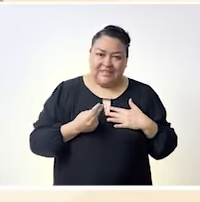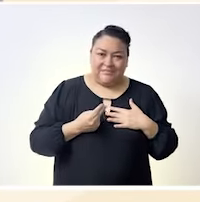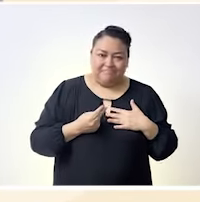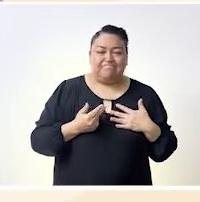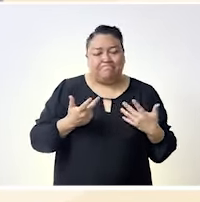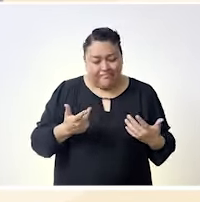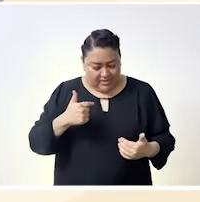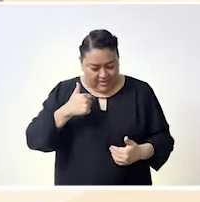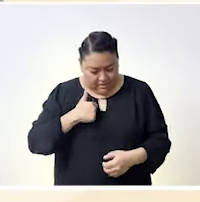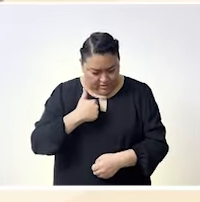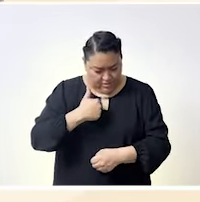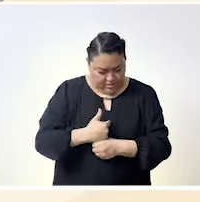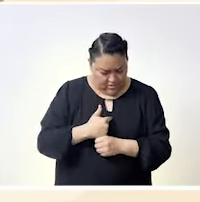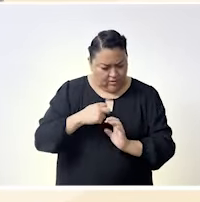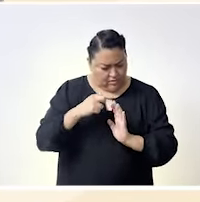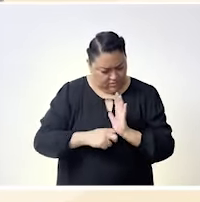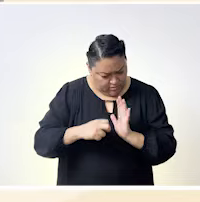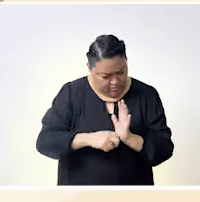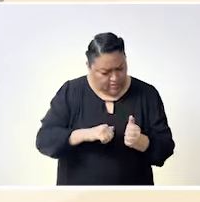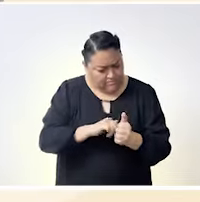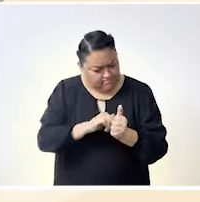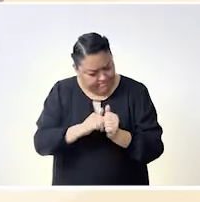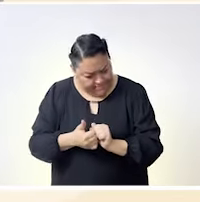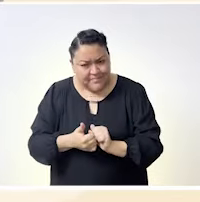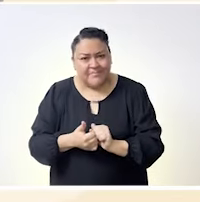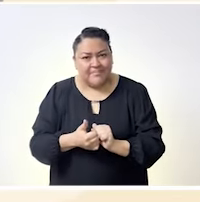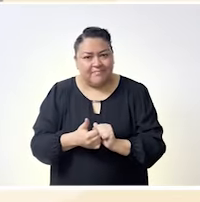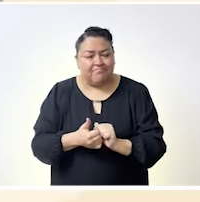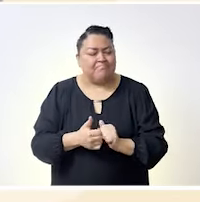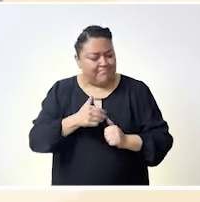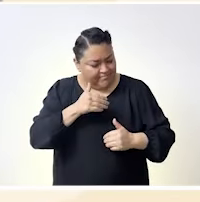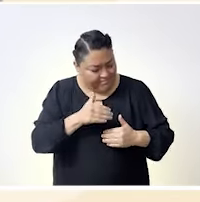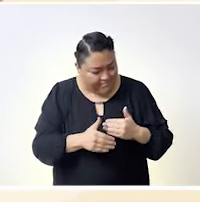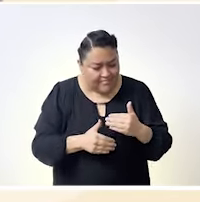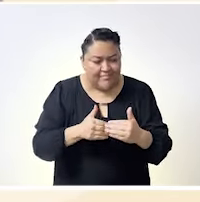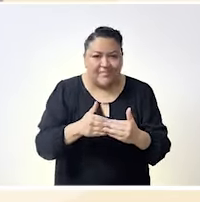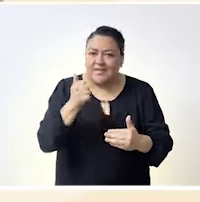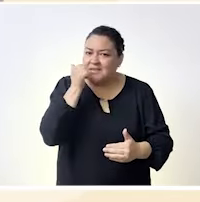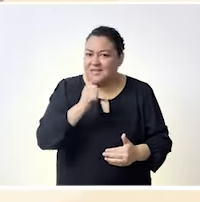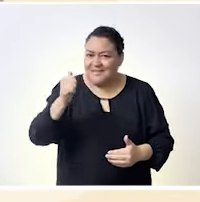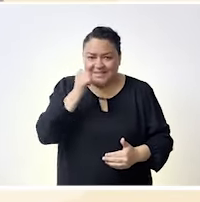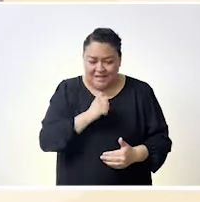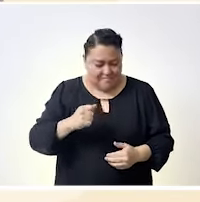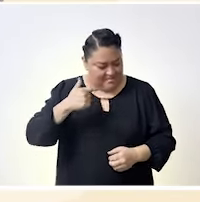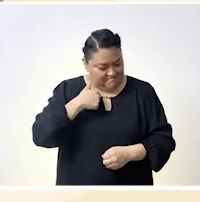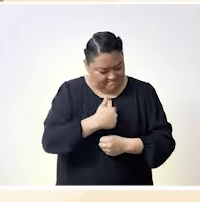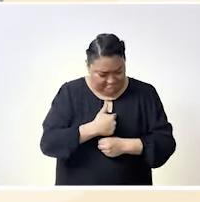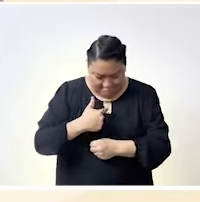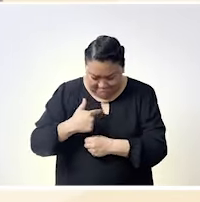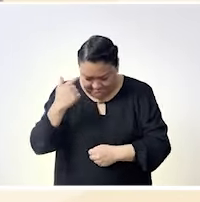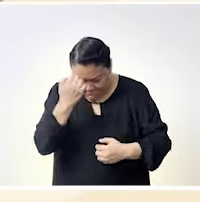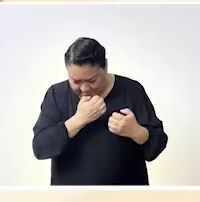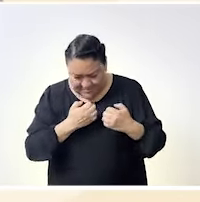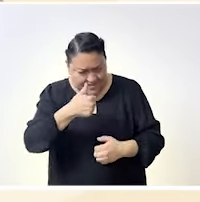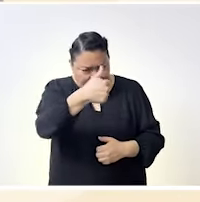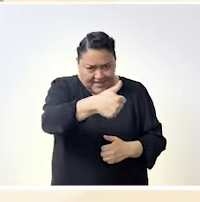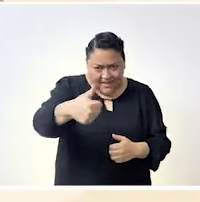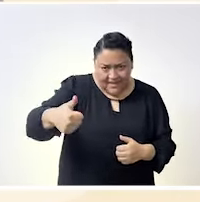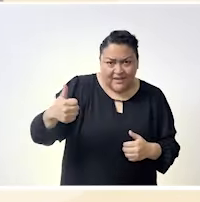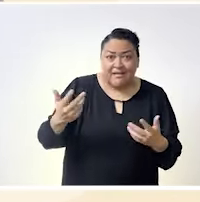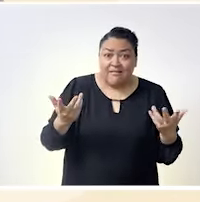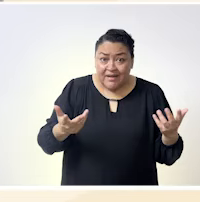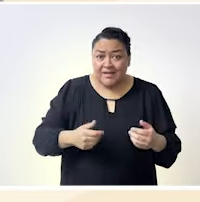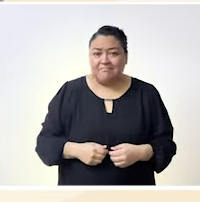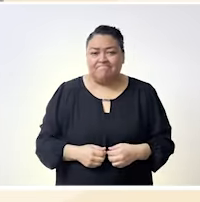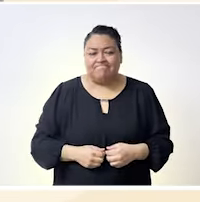bueno evidencio reestructuro corrijo y en ese caminito constante ¿no? y saber que